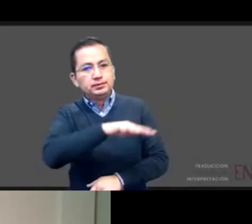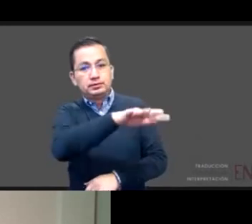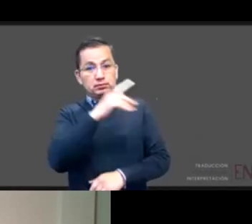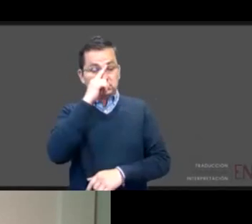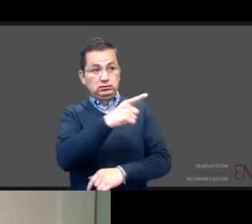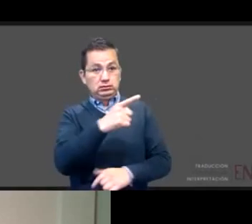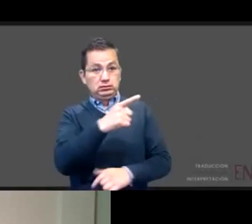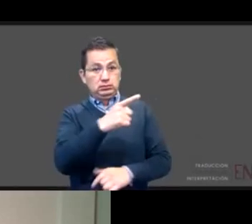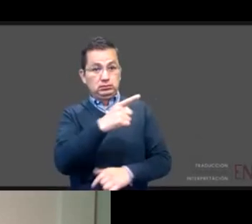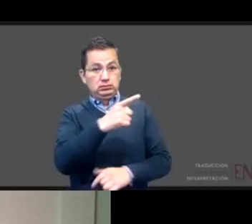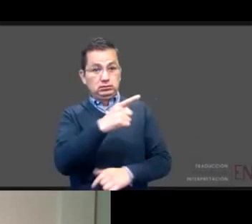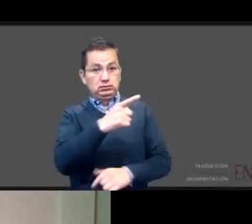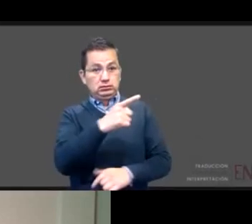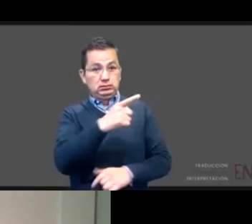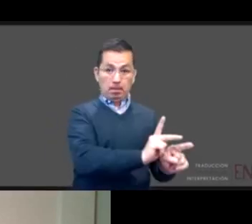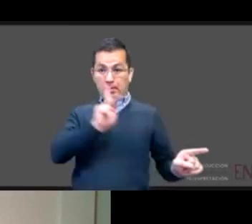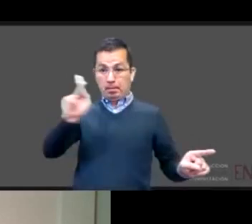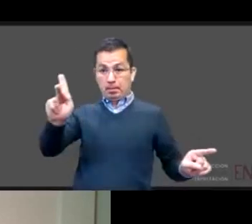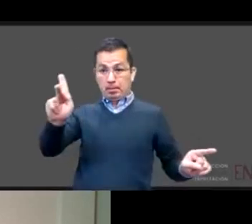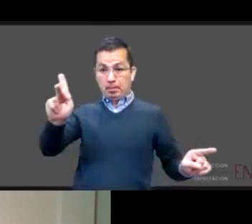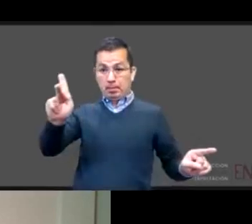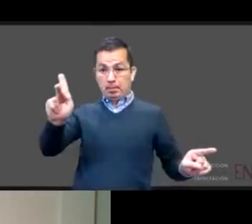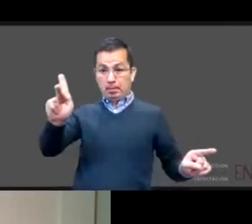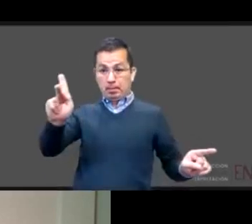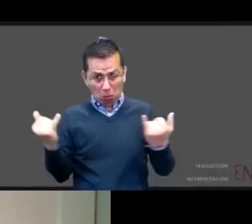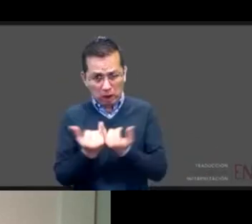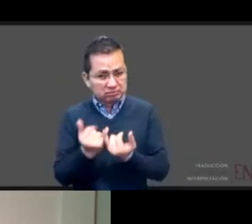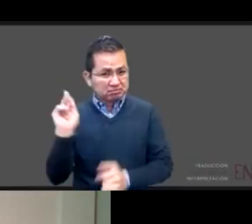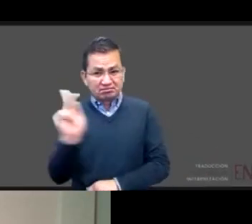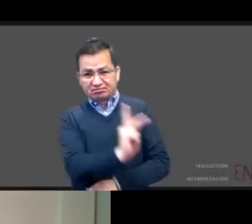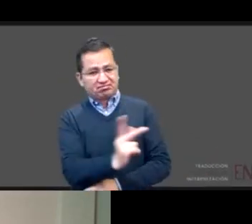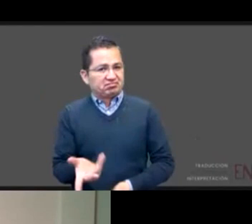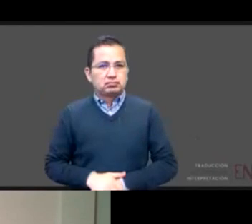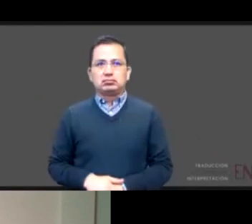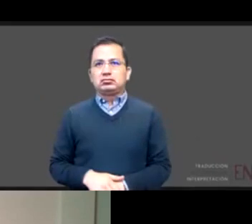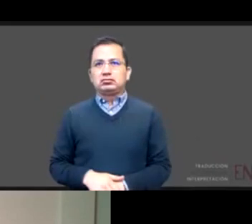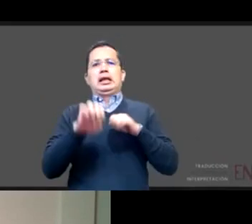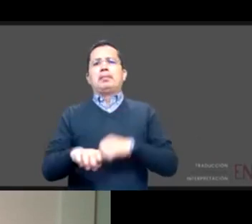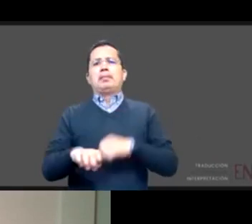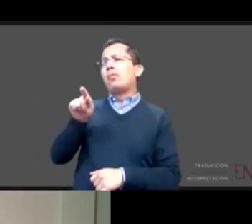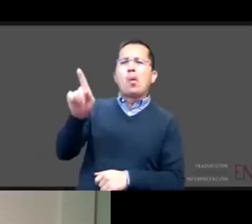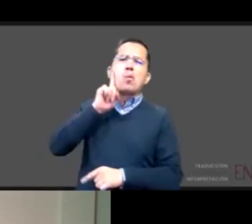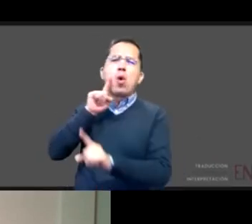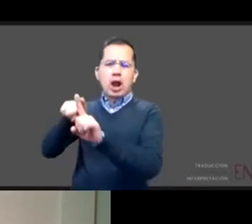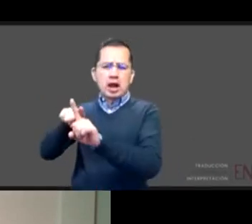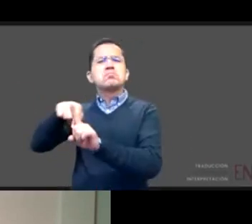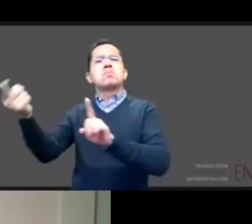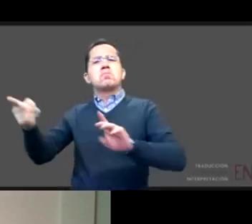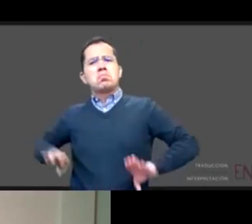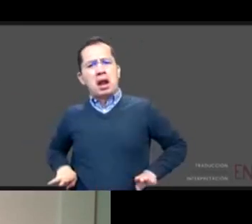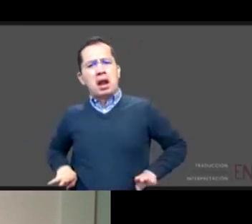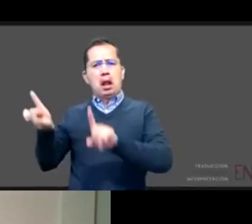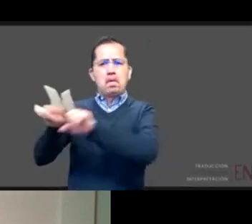adultos. No es lo mismo pensar en métodos anticonceptivos para una mujer que tiene una pareja fija y que tiene una actividad sexual